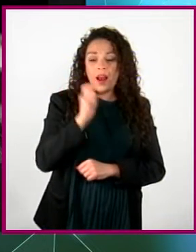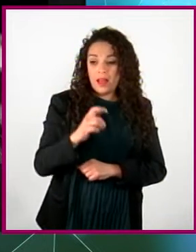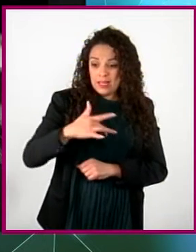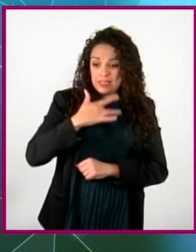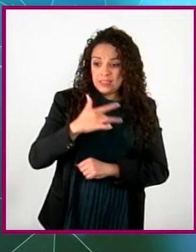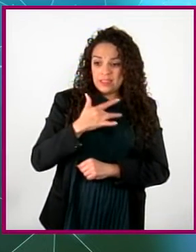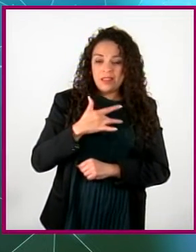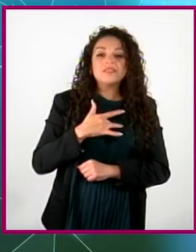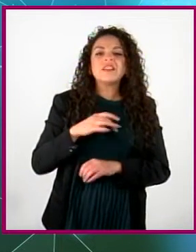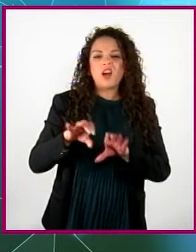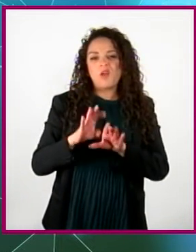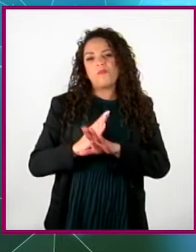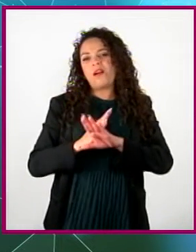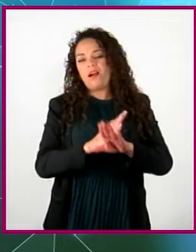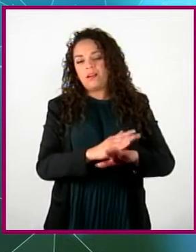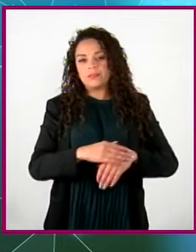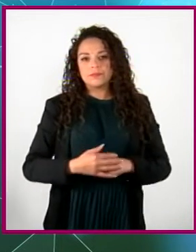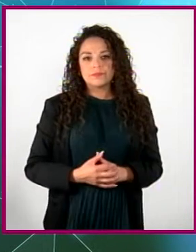emocionales.